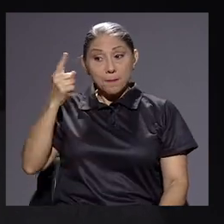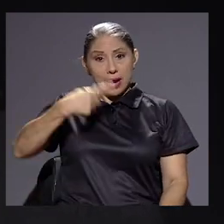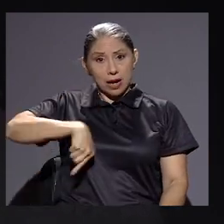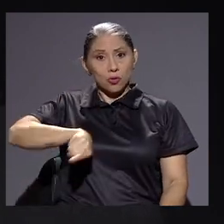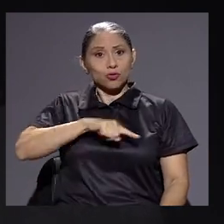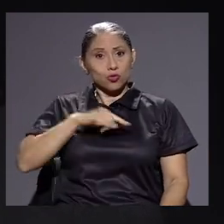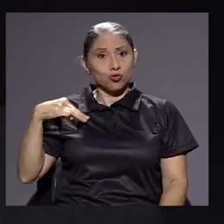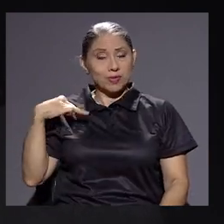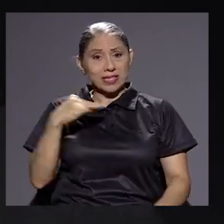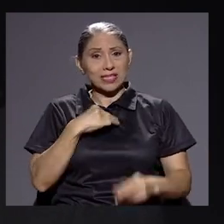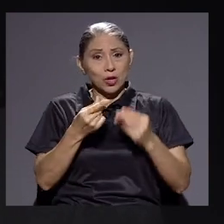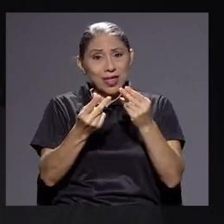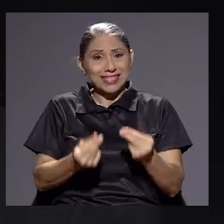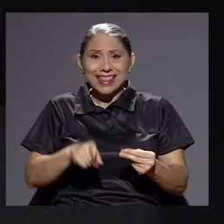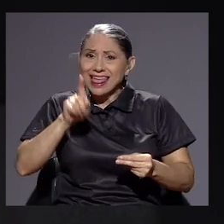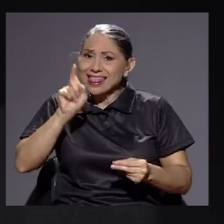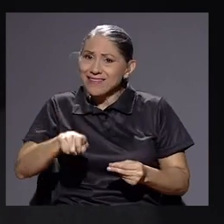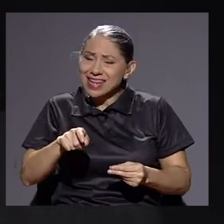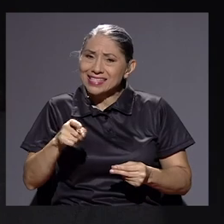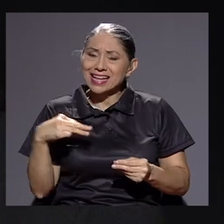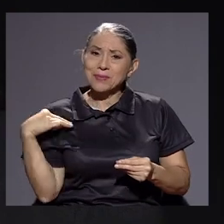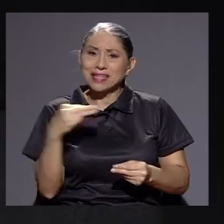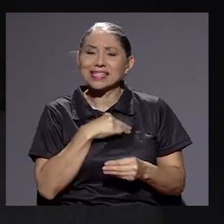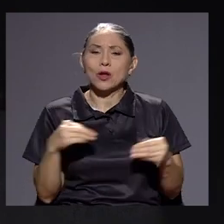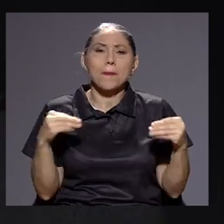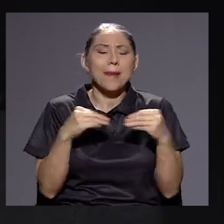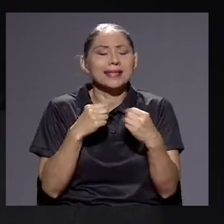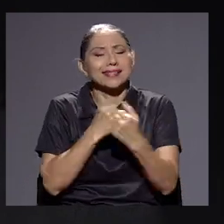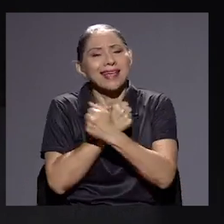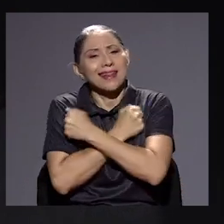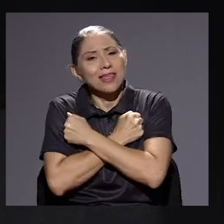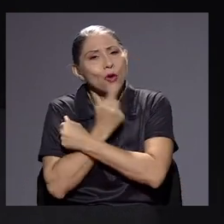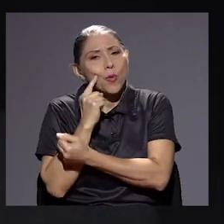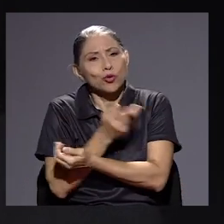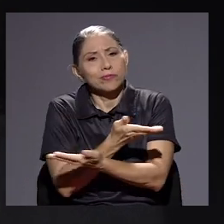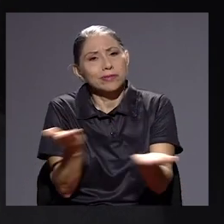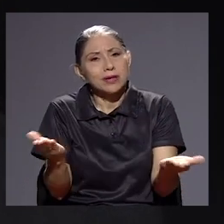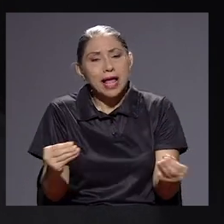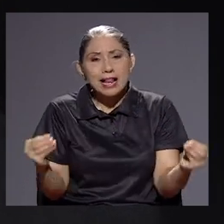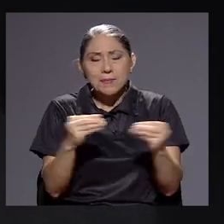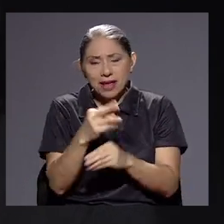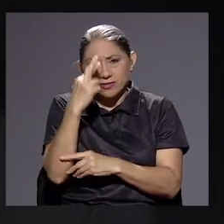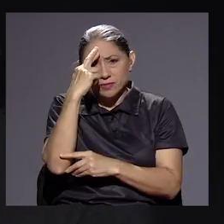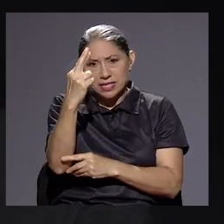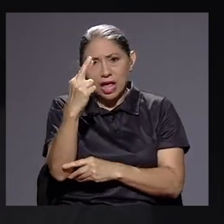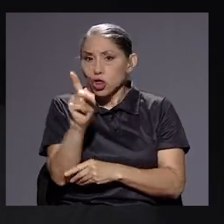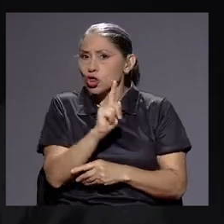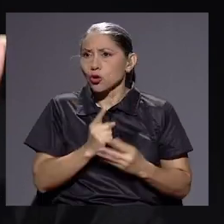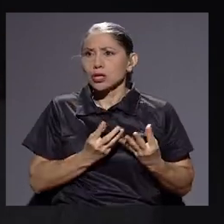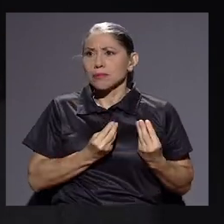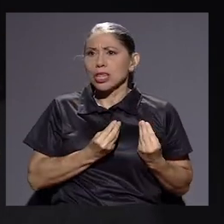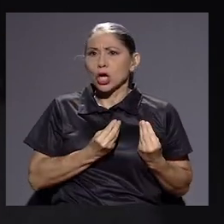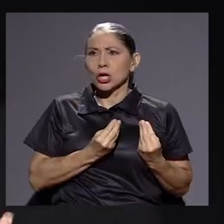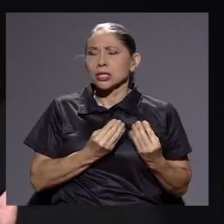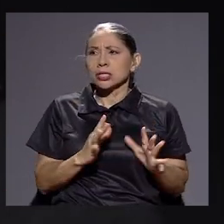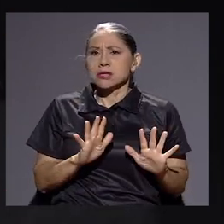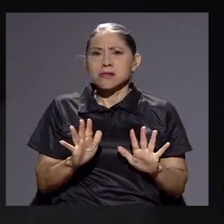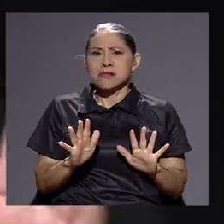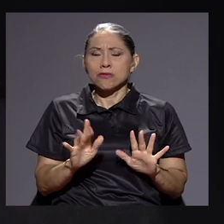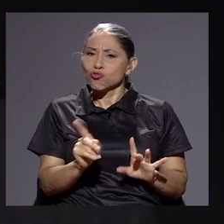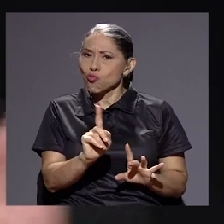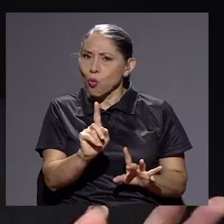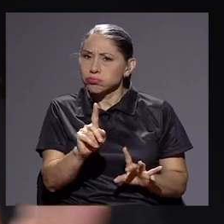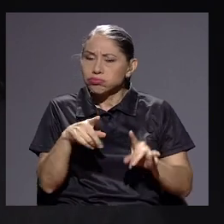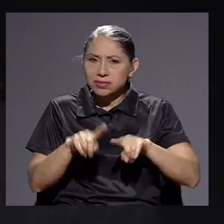debería ser el ministerio más querido por nuestro pueblo, debería ser el más respetado por nuestro pueblo, no temido. Volvamos, eso